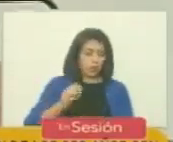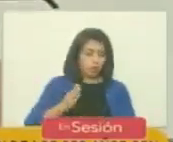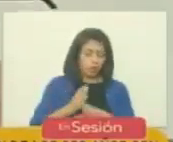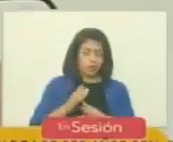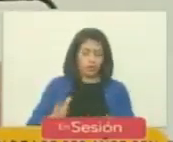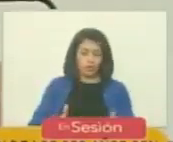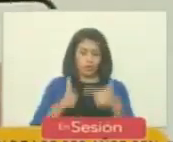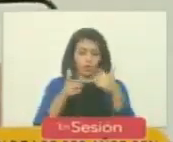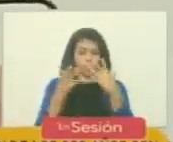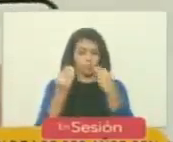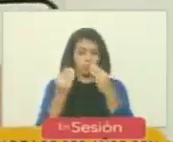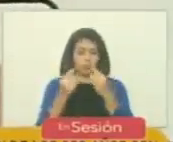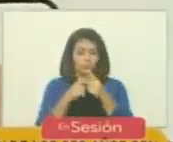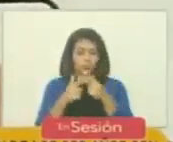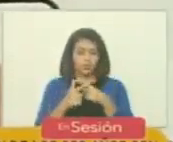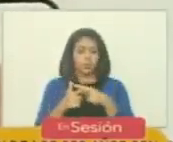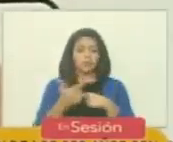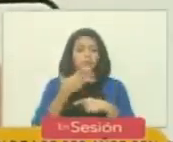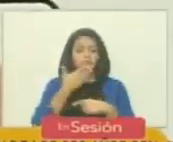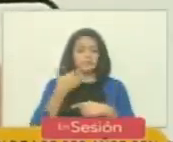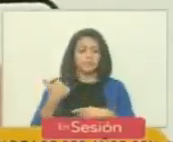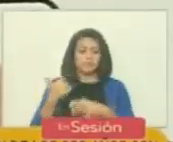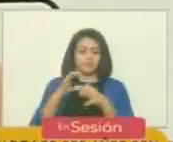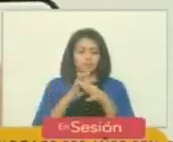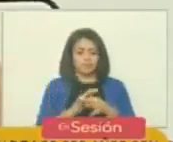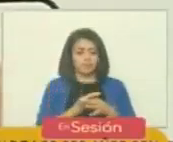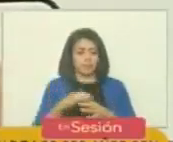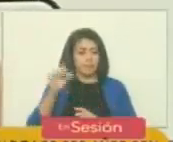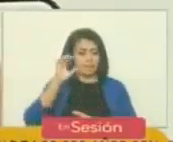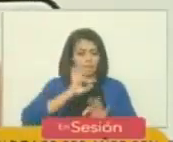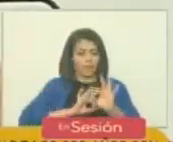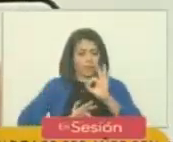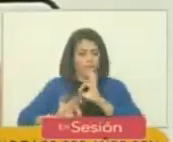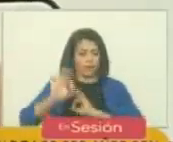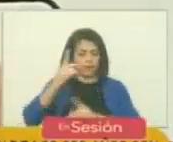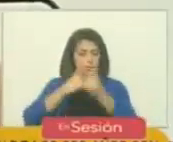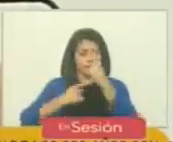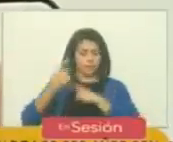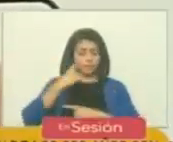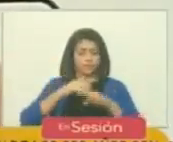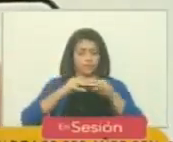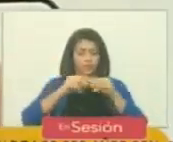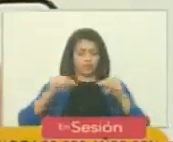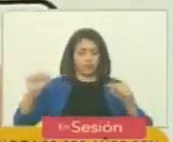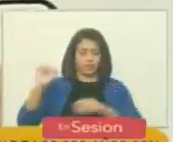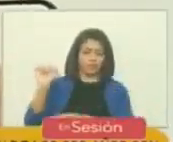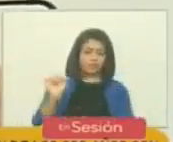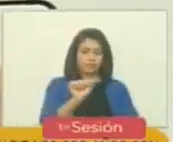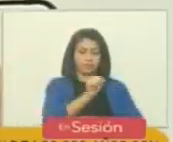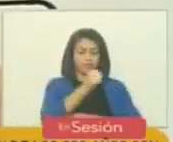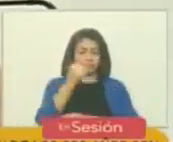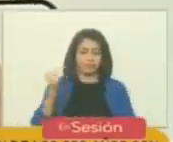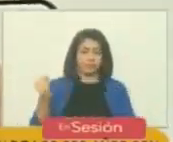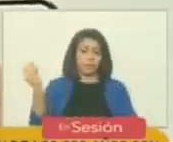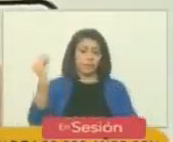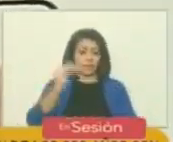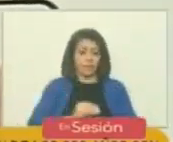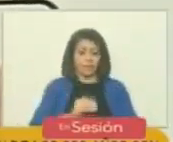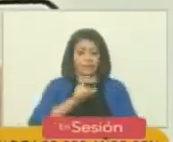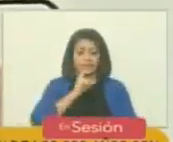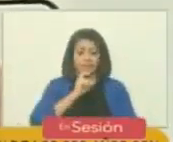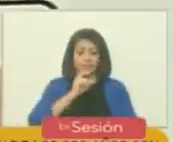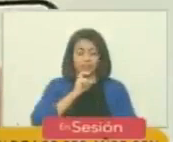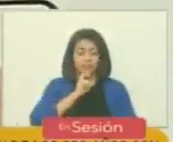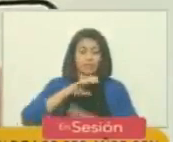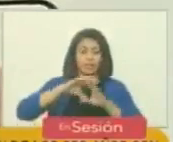más numerosos, mejor apertrechado y mejor entrenado. Las tierras donde combatió son de los más escabrosas